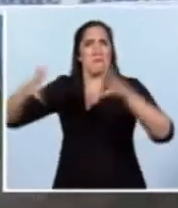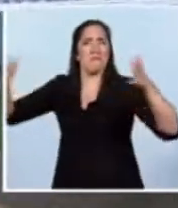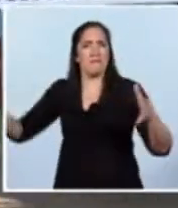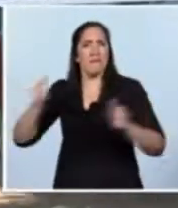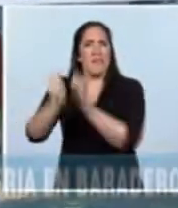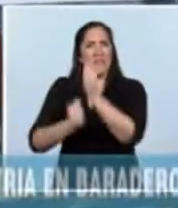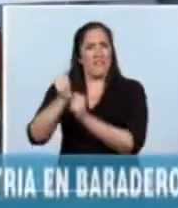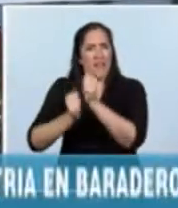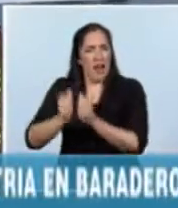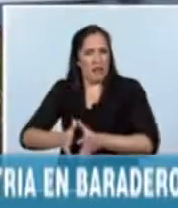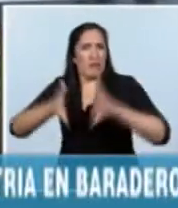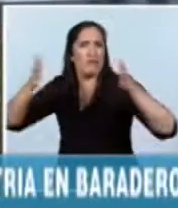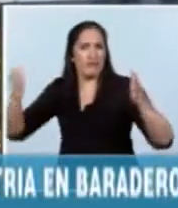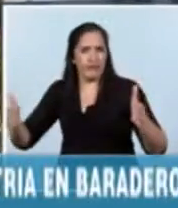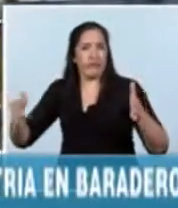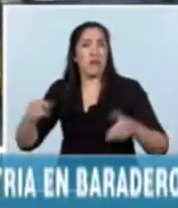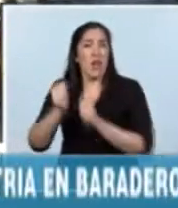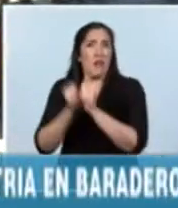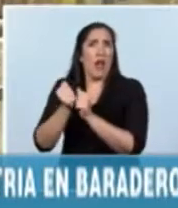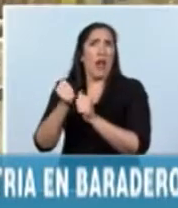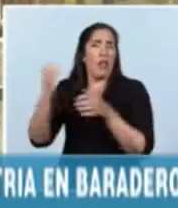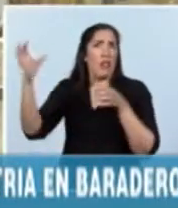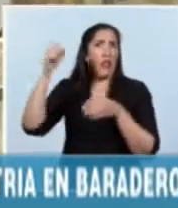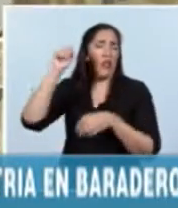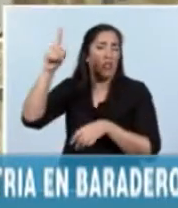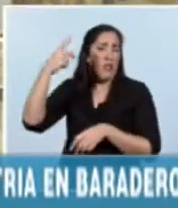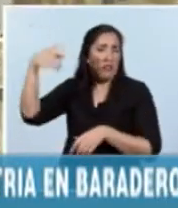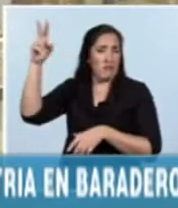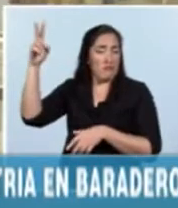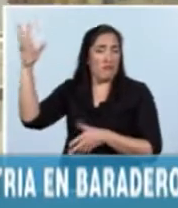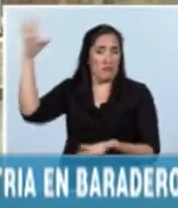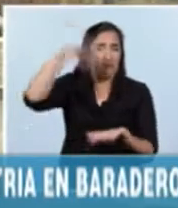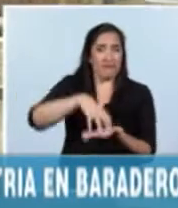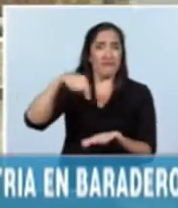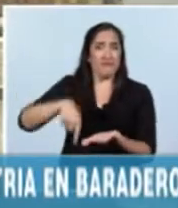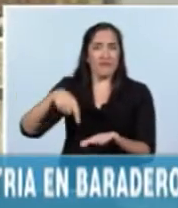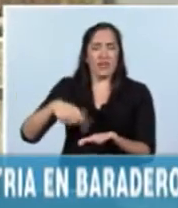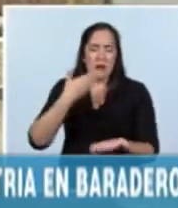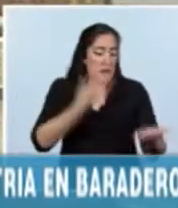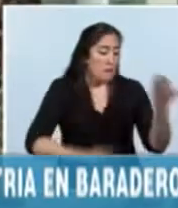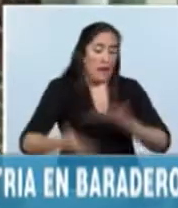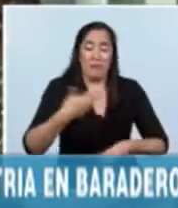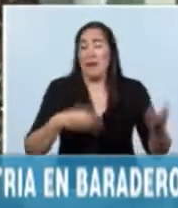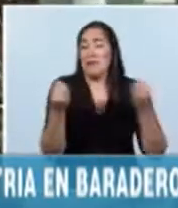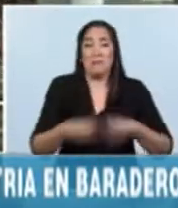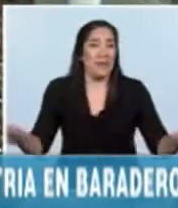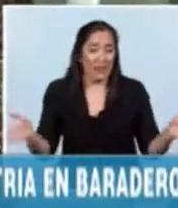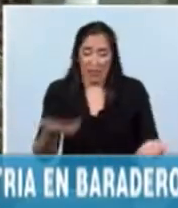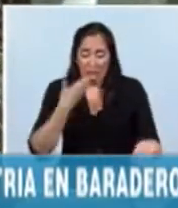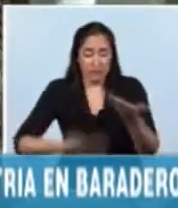fábrica que es multinacional, por acá tenía entre tanto papelerío, se me perdió,